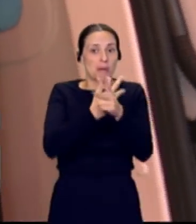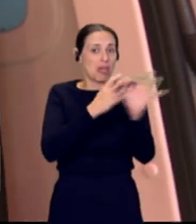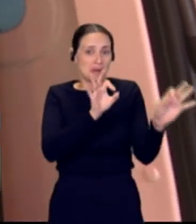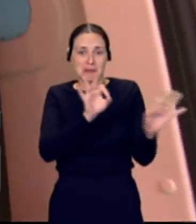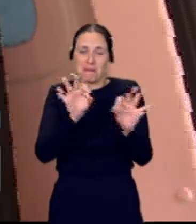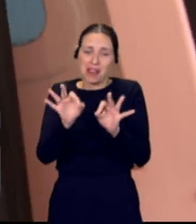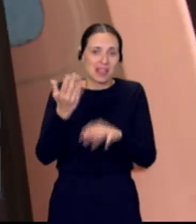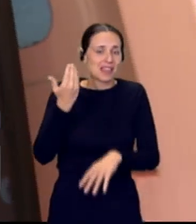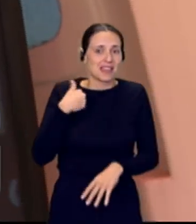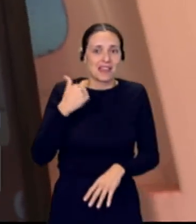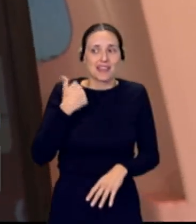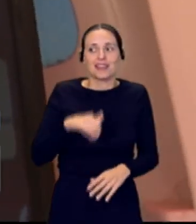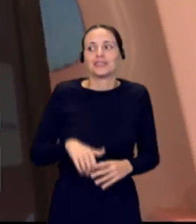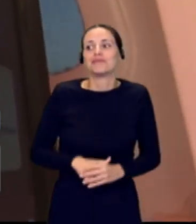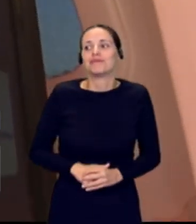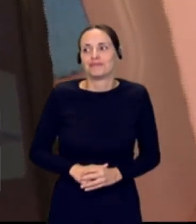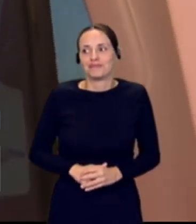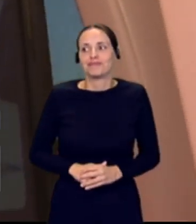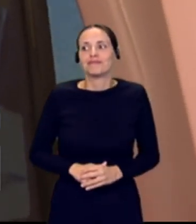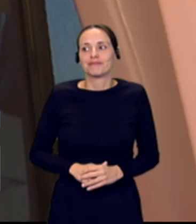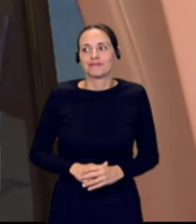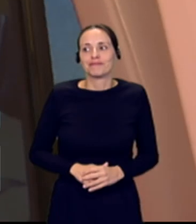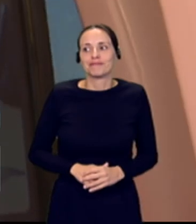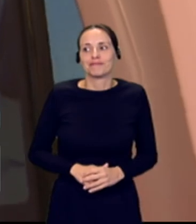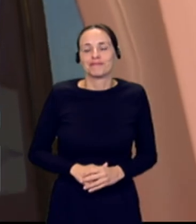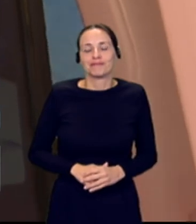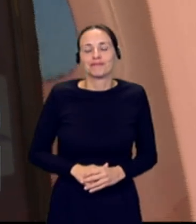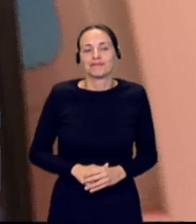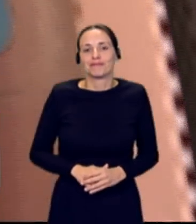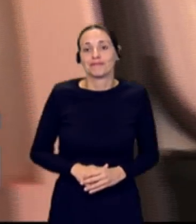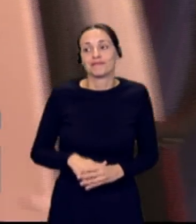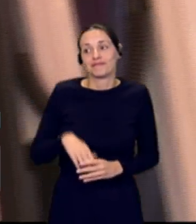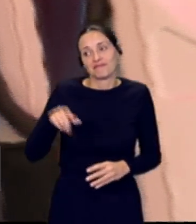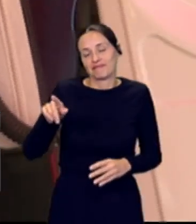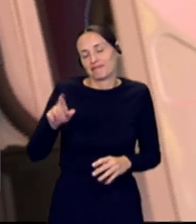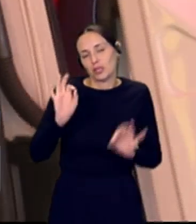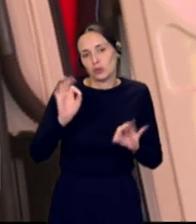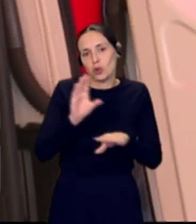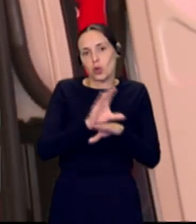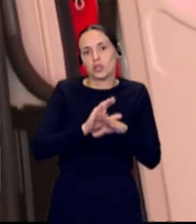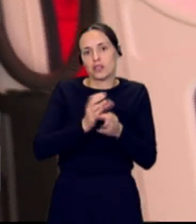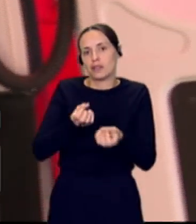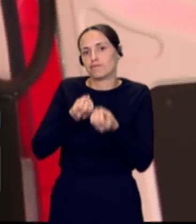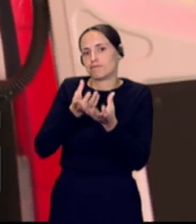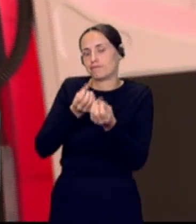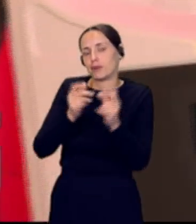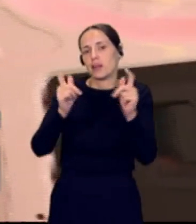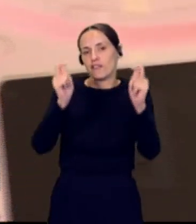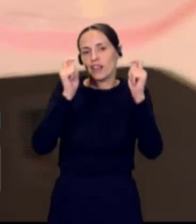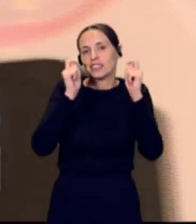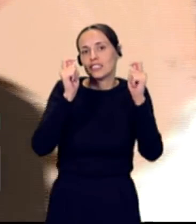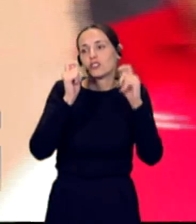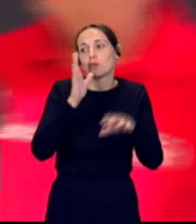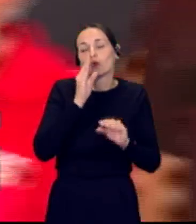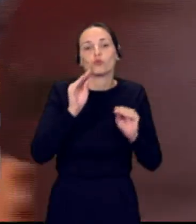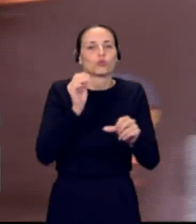videoconferencia, esa llamada en la que van, pues como digo, a trasladar un mensaje de felicitación de enhorabuena por el gran